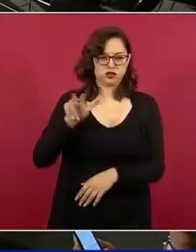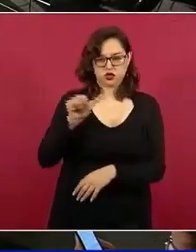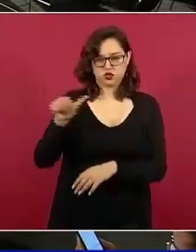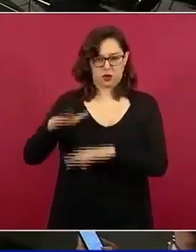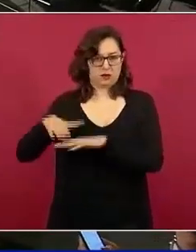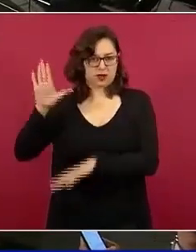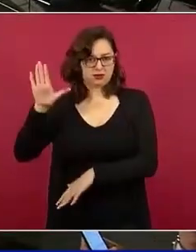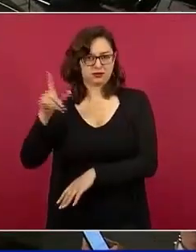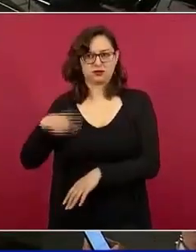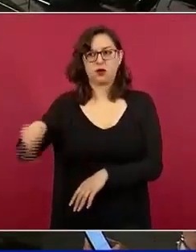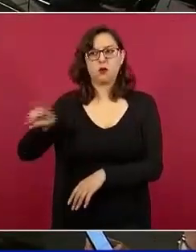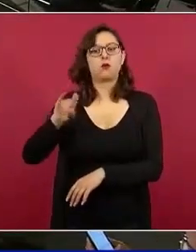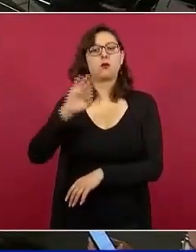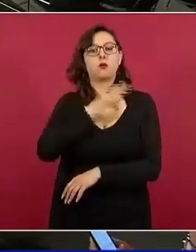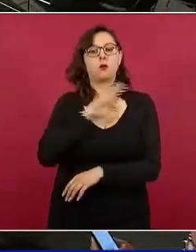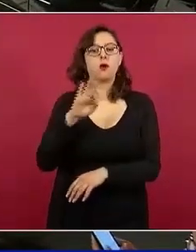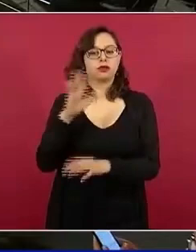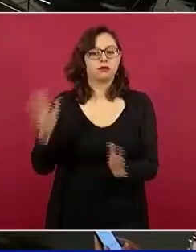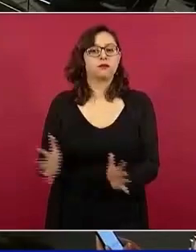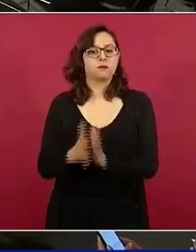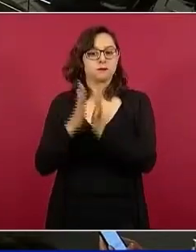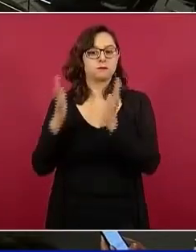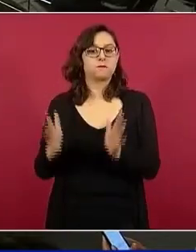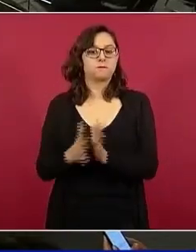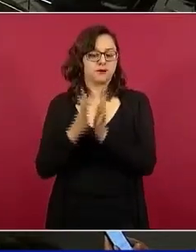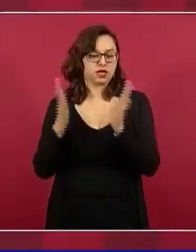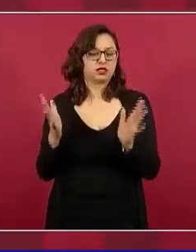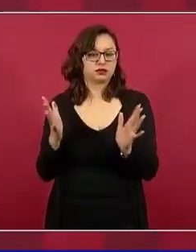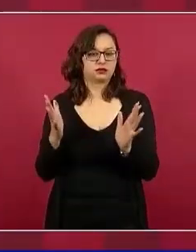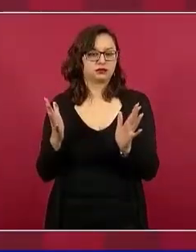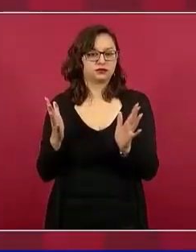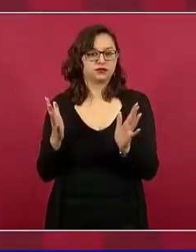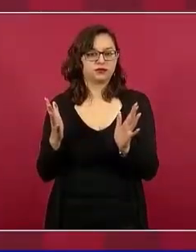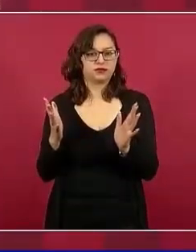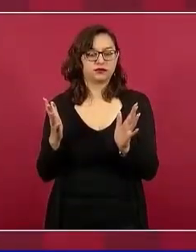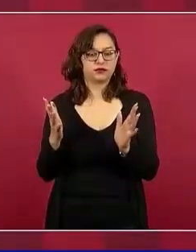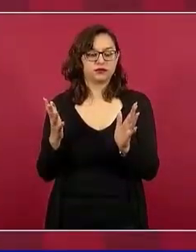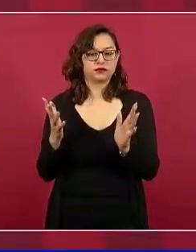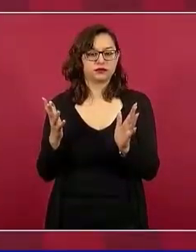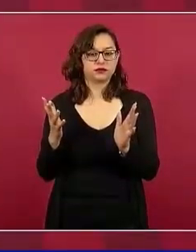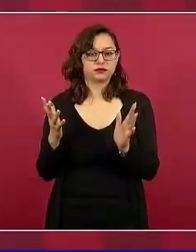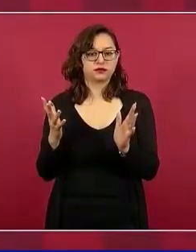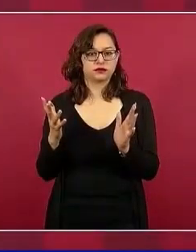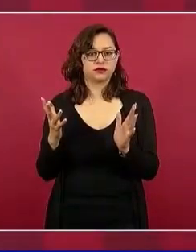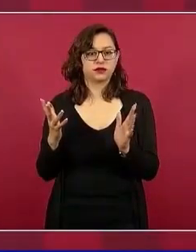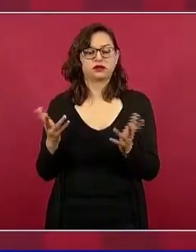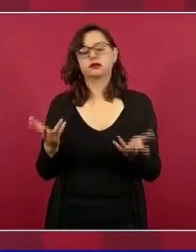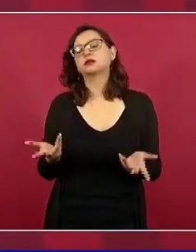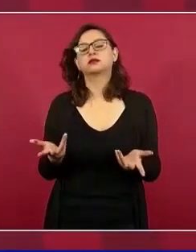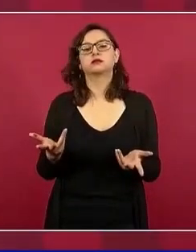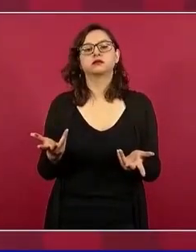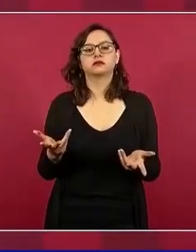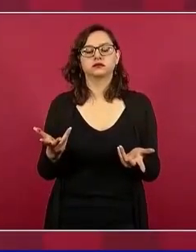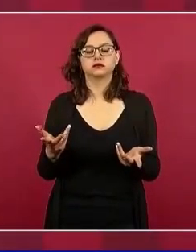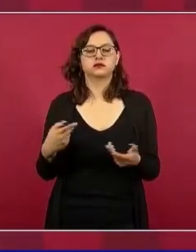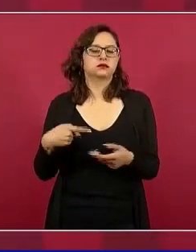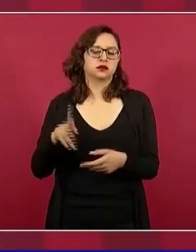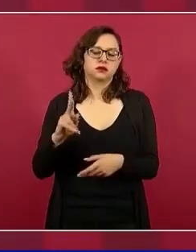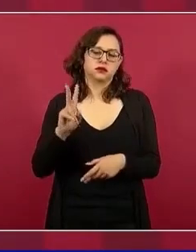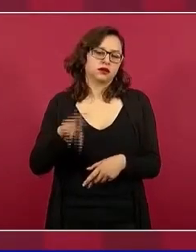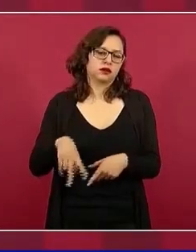aún cuando estamos hablando de 40 millones en general, es toda la población.